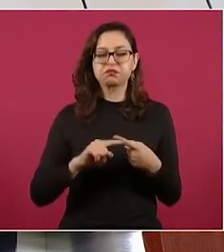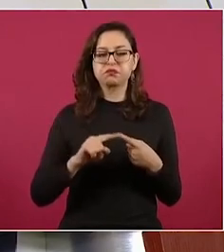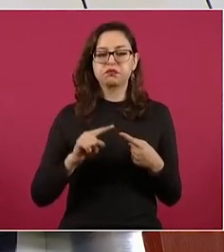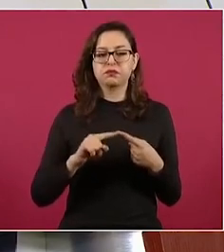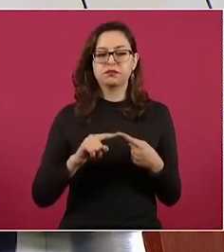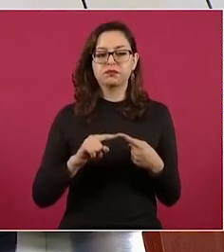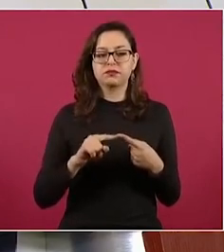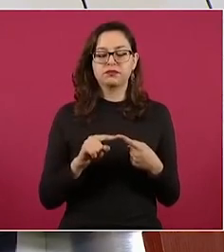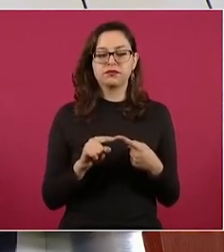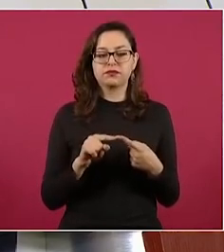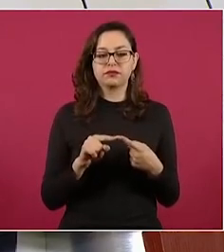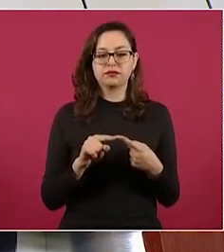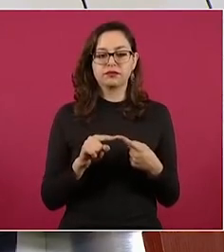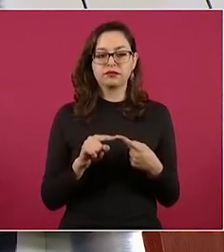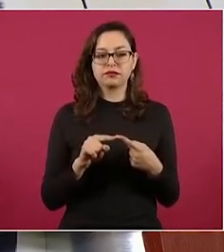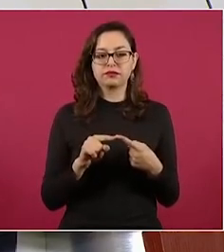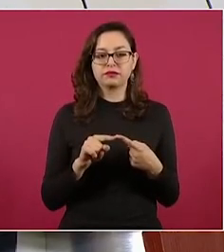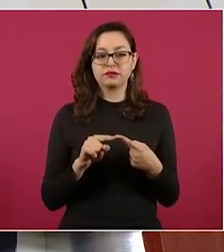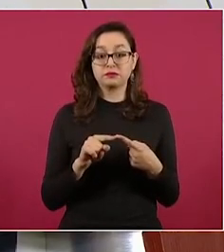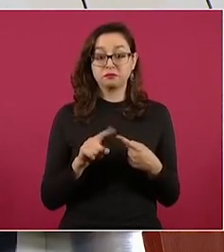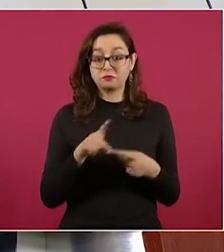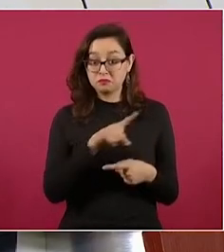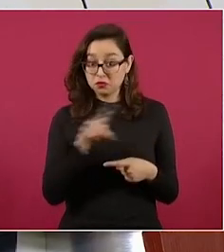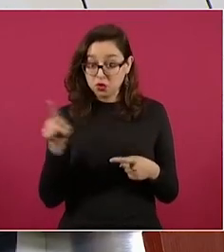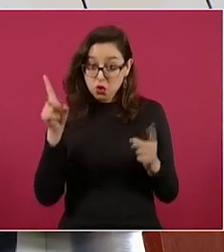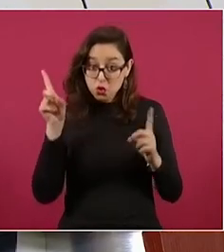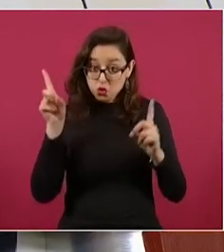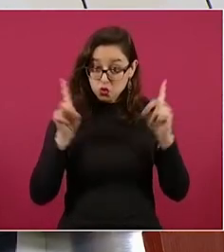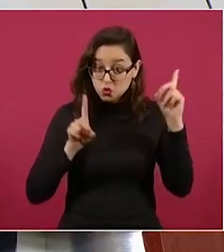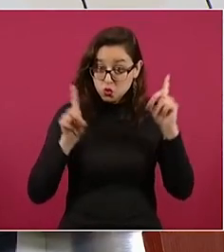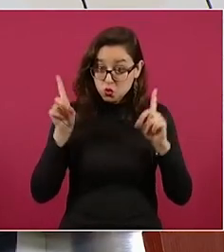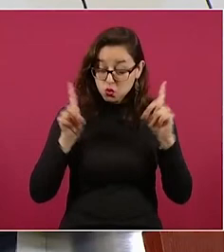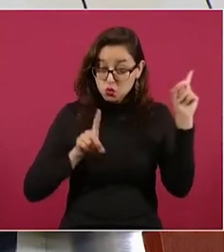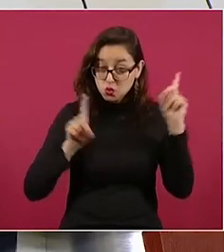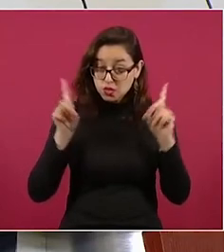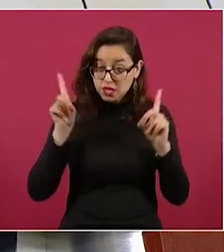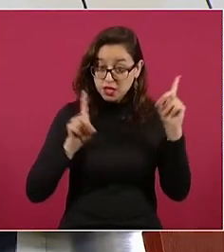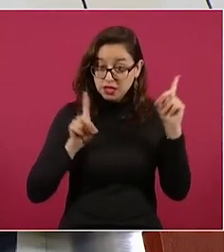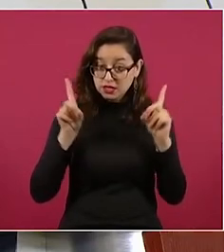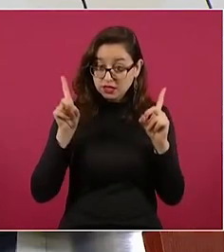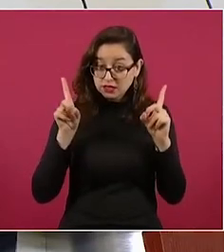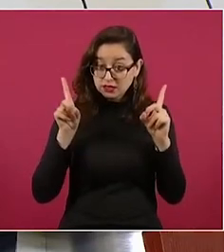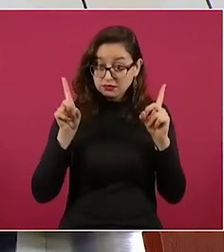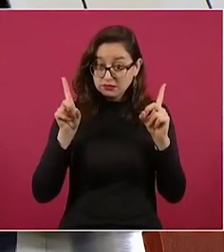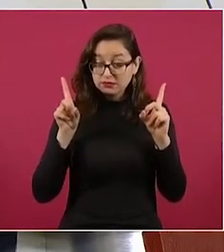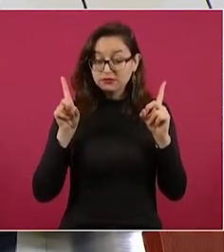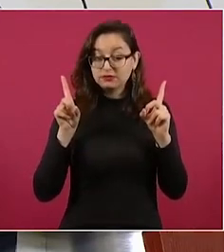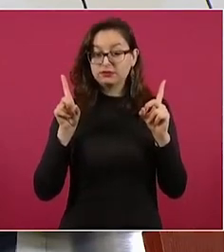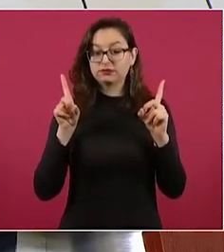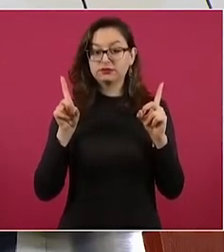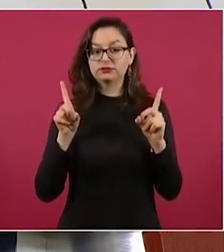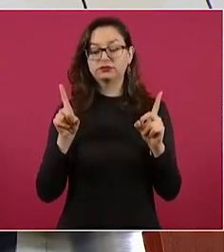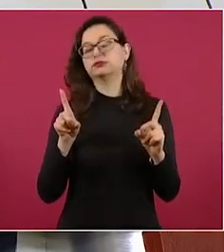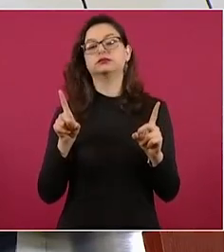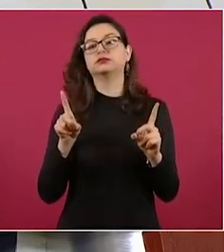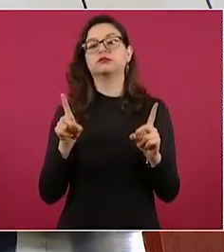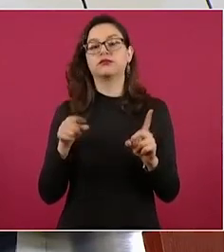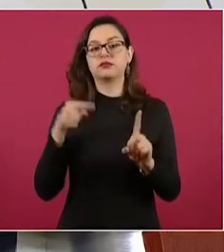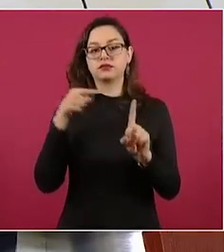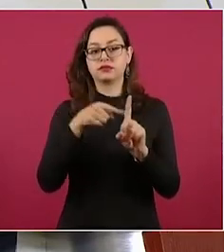Y si hay duda, fue no en este gobierno,